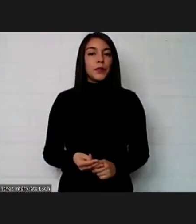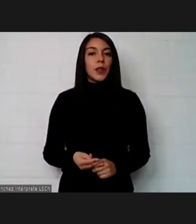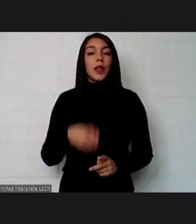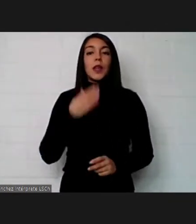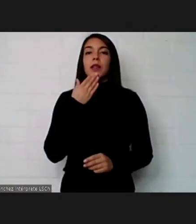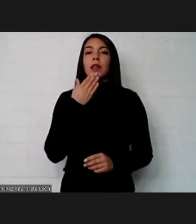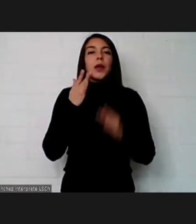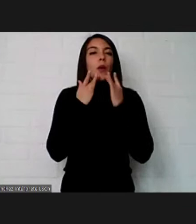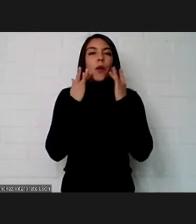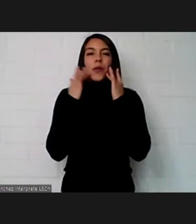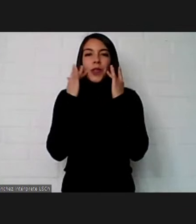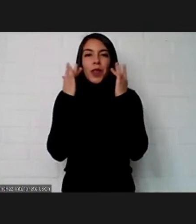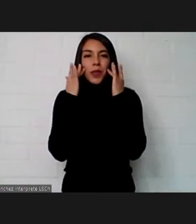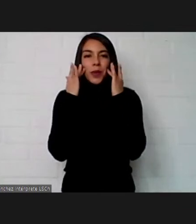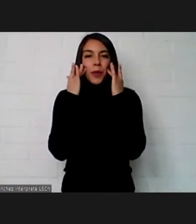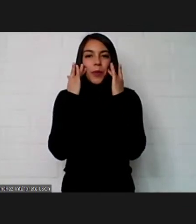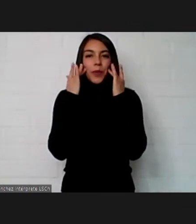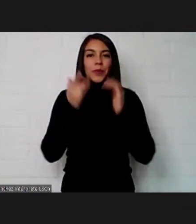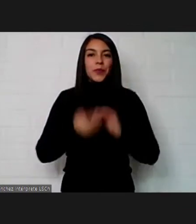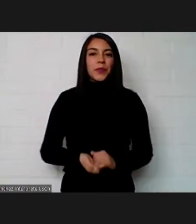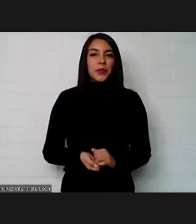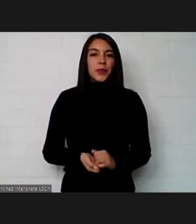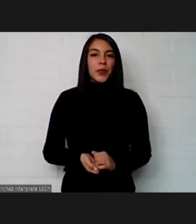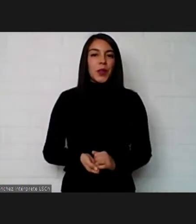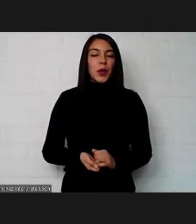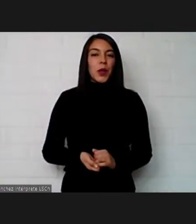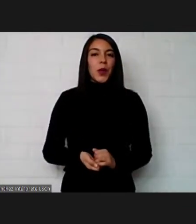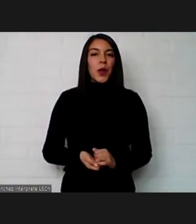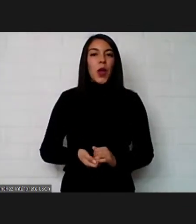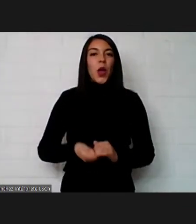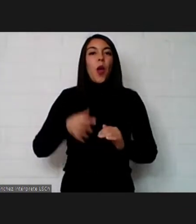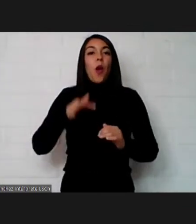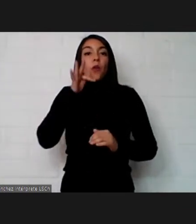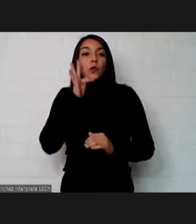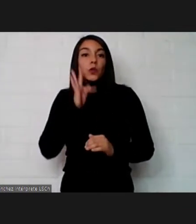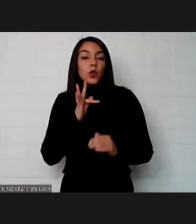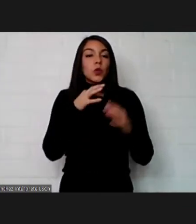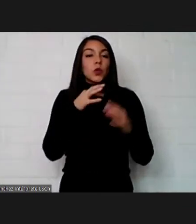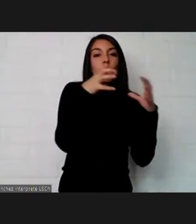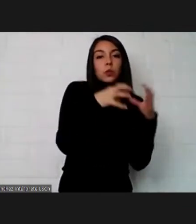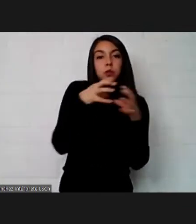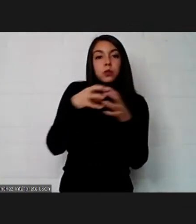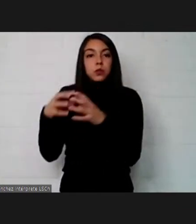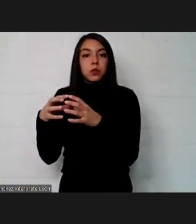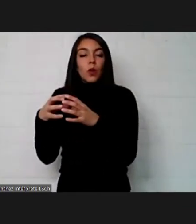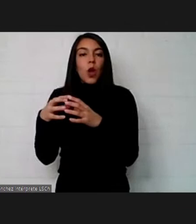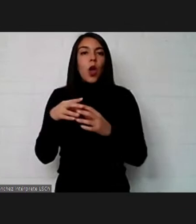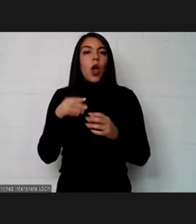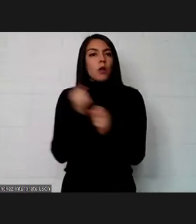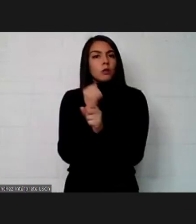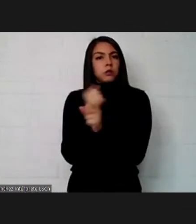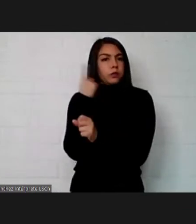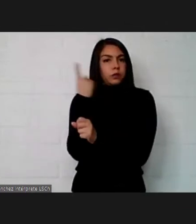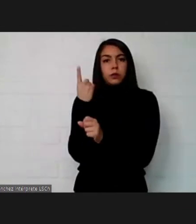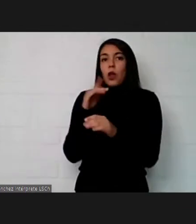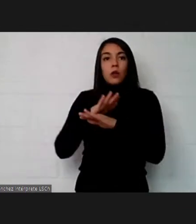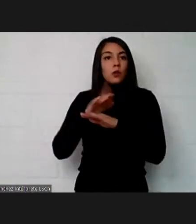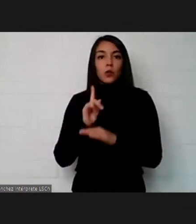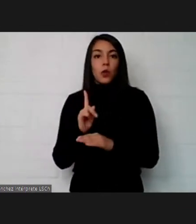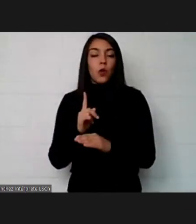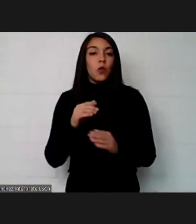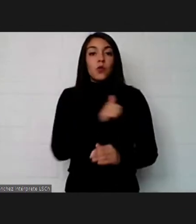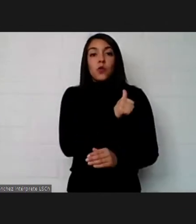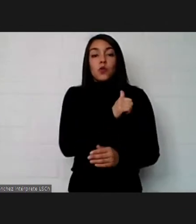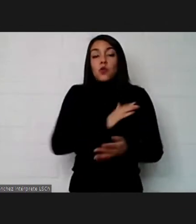estamos muy contentos todo todo funciona a través de equipos no es cierto nadie nace las cosas solo y sola